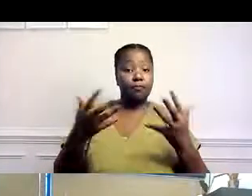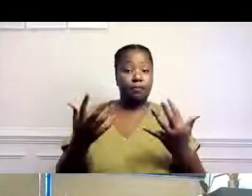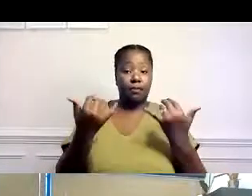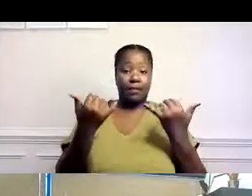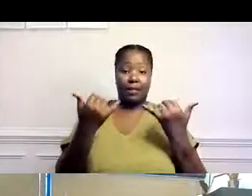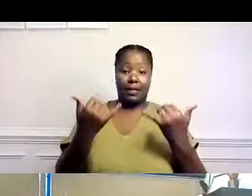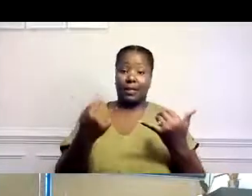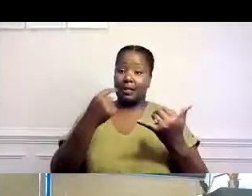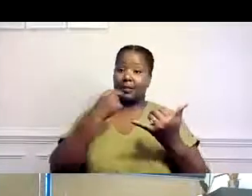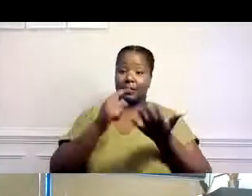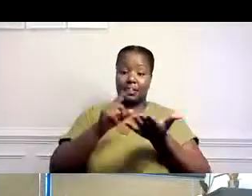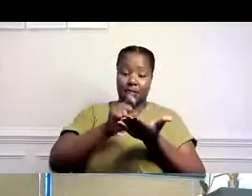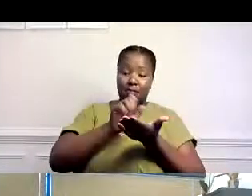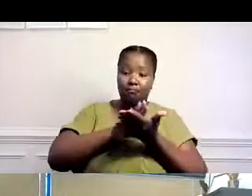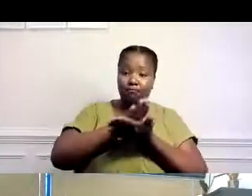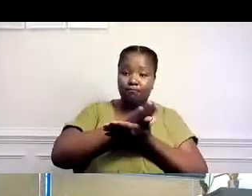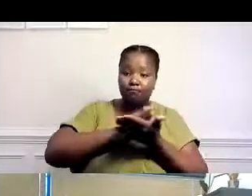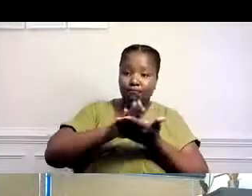favor.